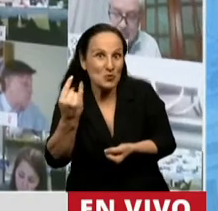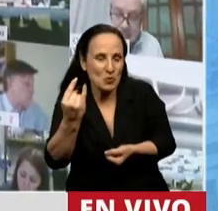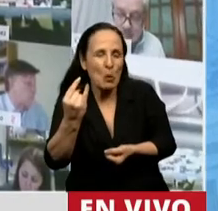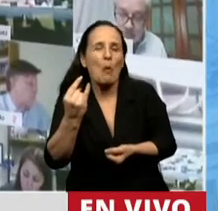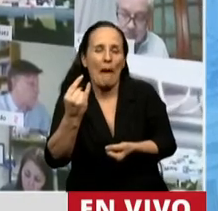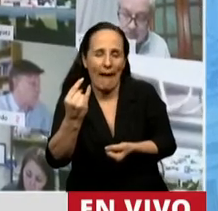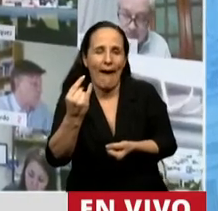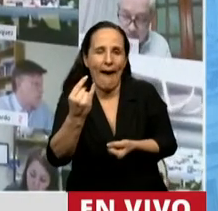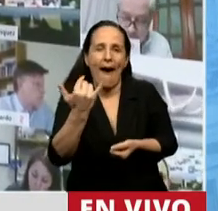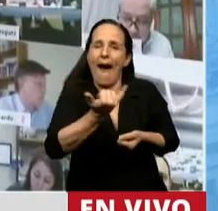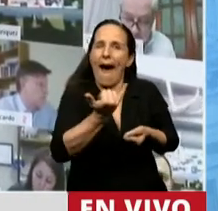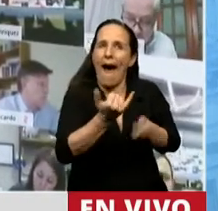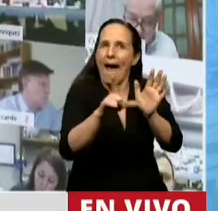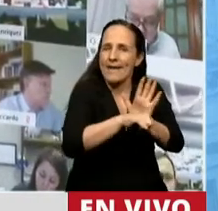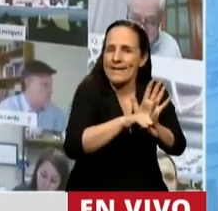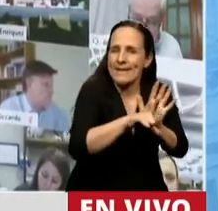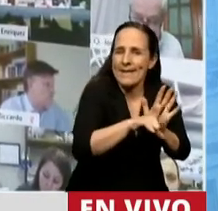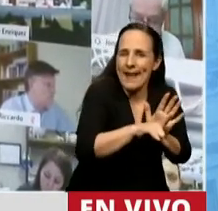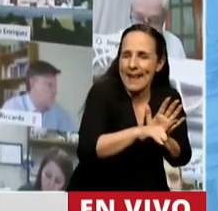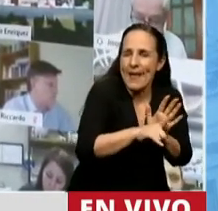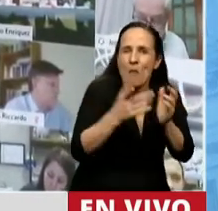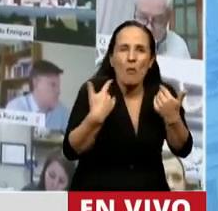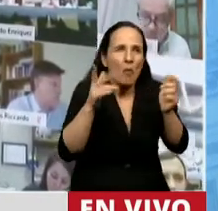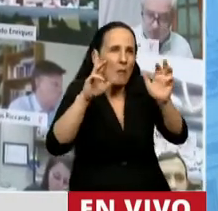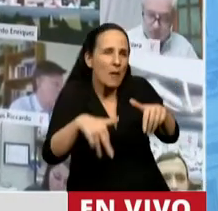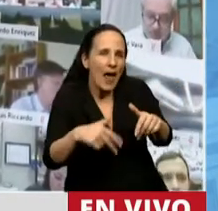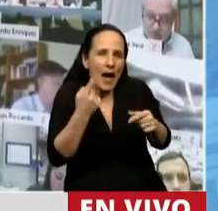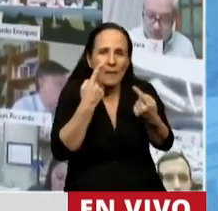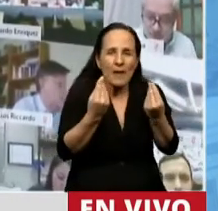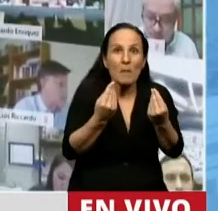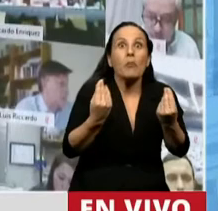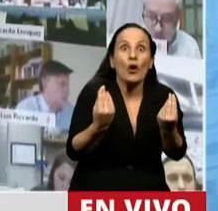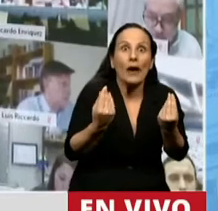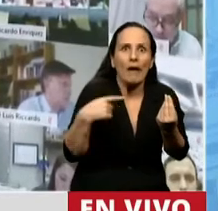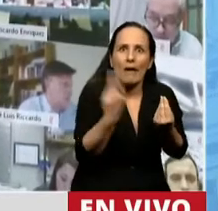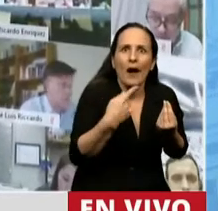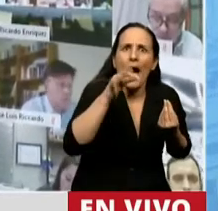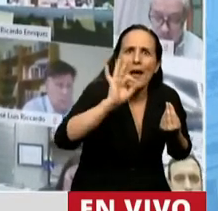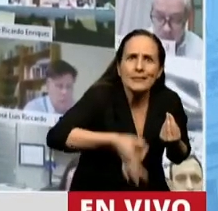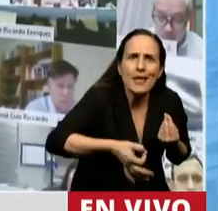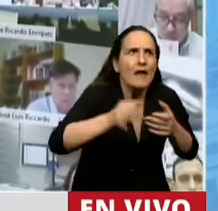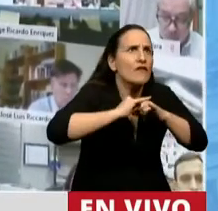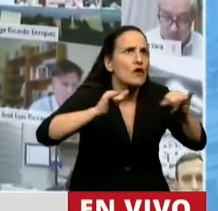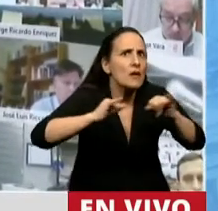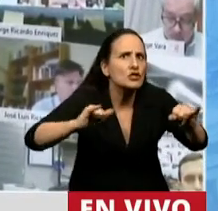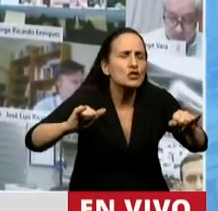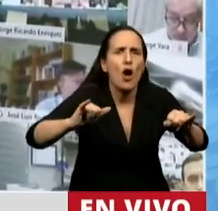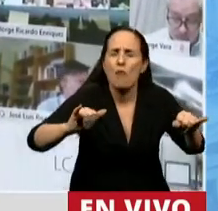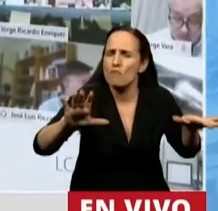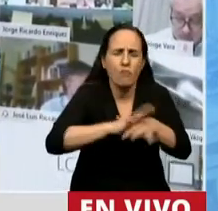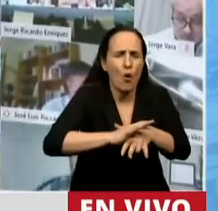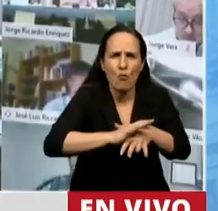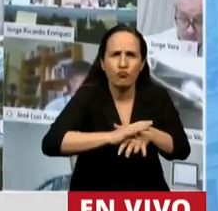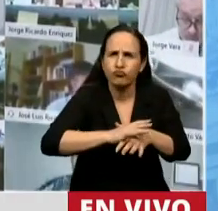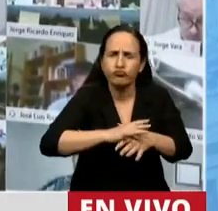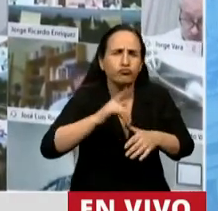jurídica, previsibilidad a través de información precisa y reglas de juego claras para las